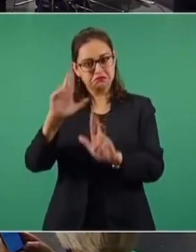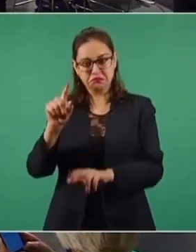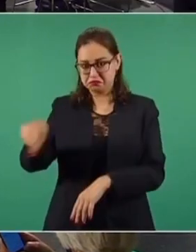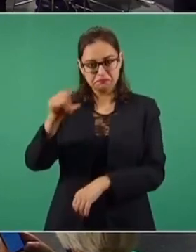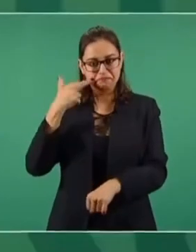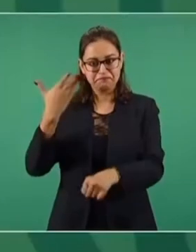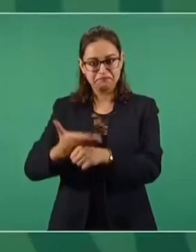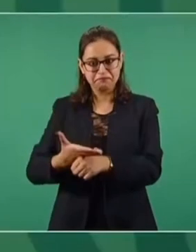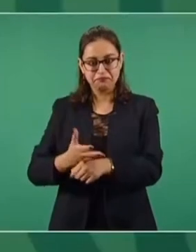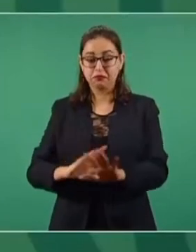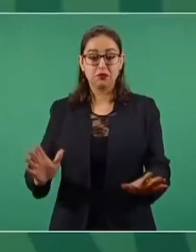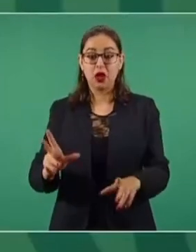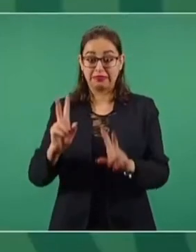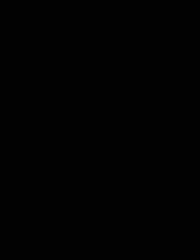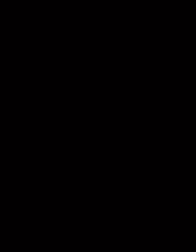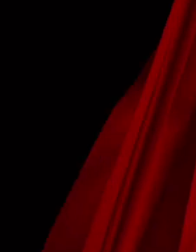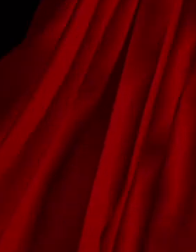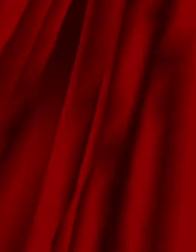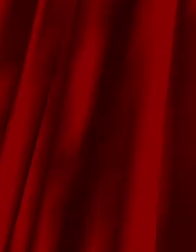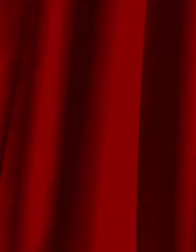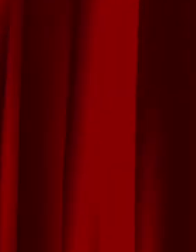corresponde. No es un asunto del Ejecutivo.